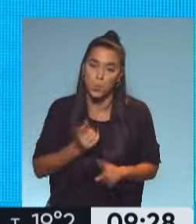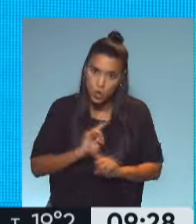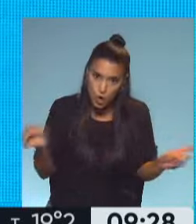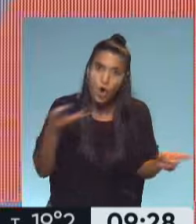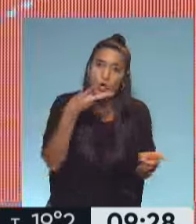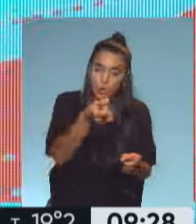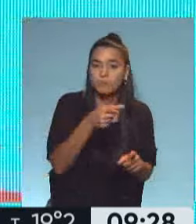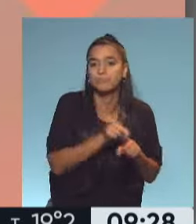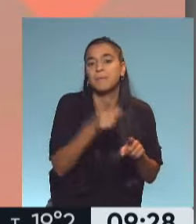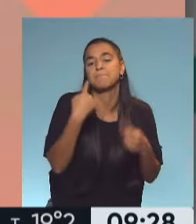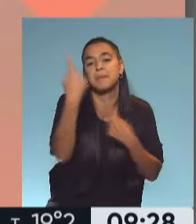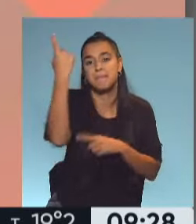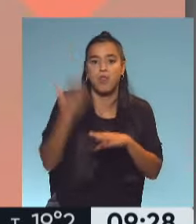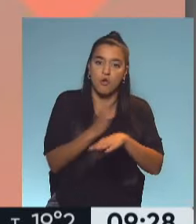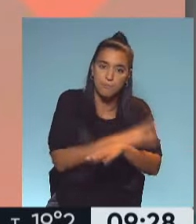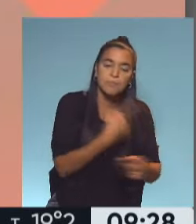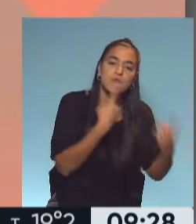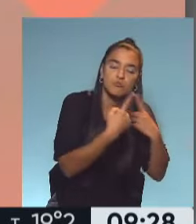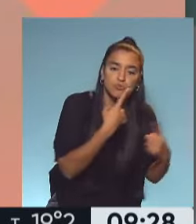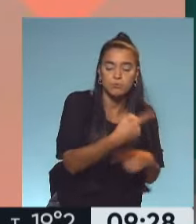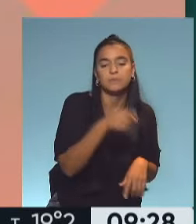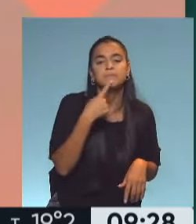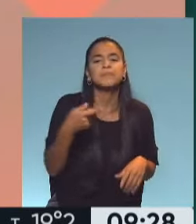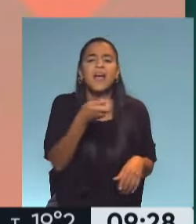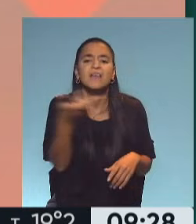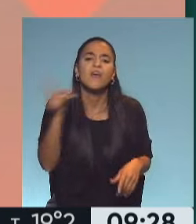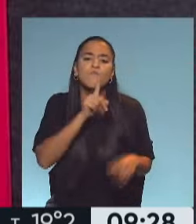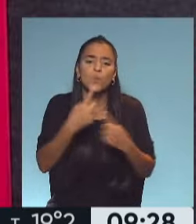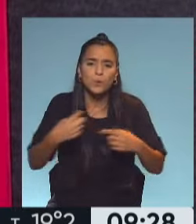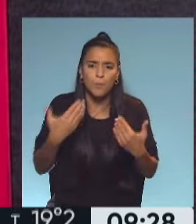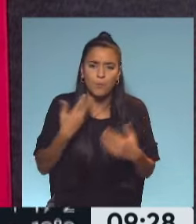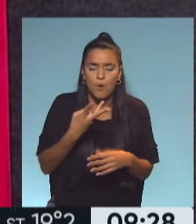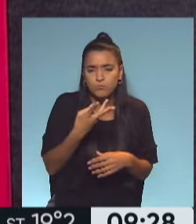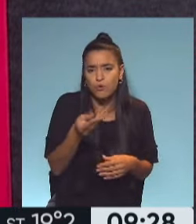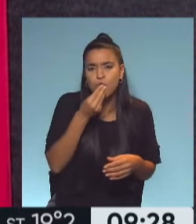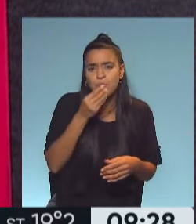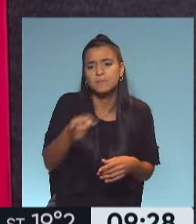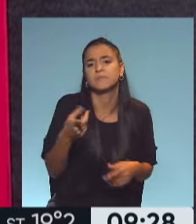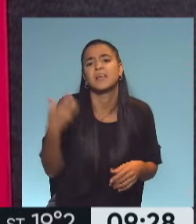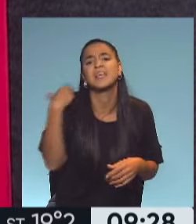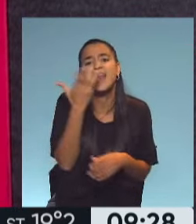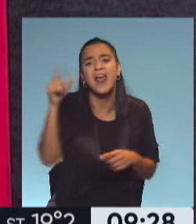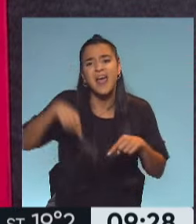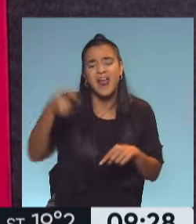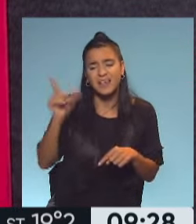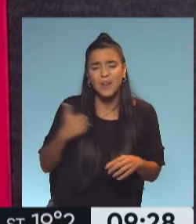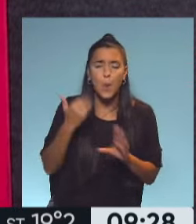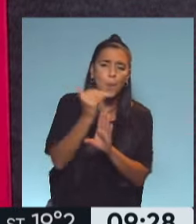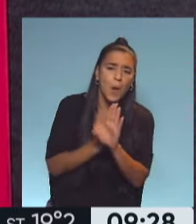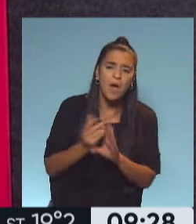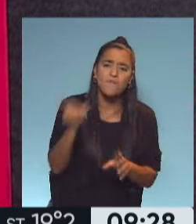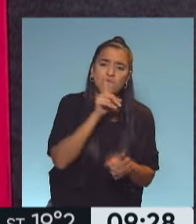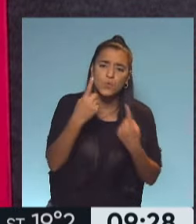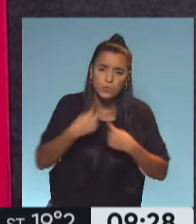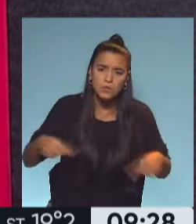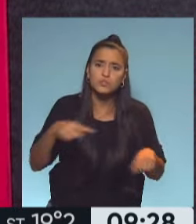consultar con un nutri. ¿Qué cantidad de fruta podemos comer por día? Dice Laura. Esto, en general, el consumo en Argentina es muy bajo de frutas,